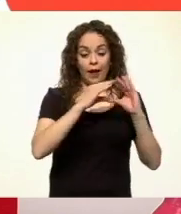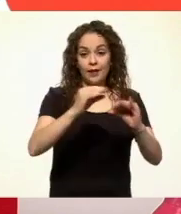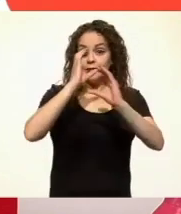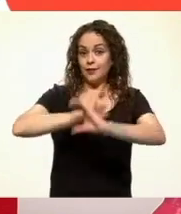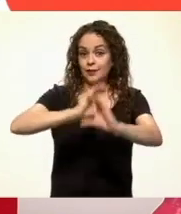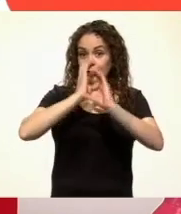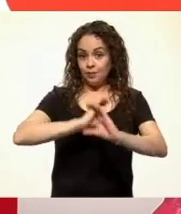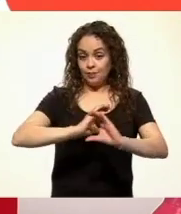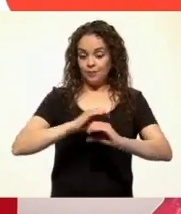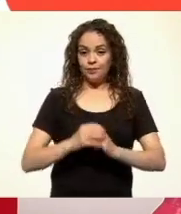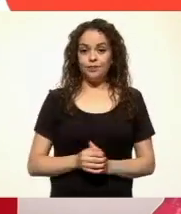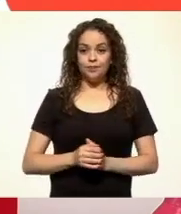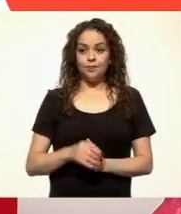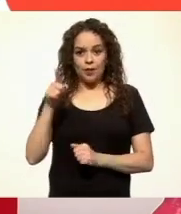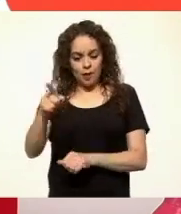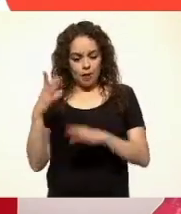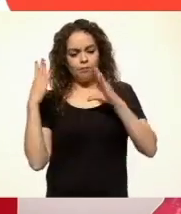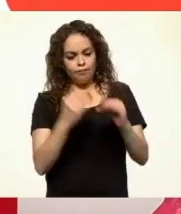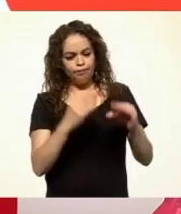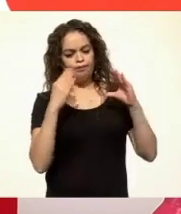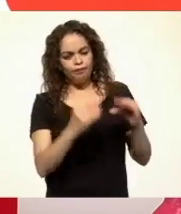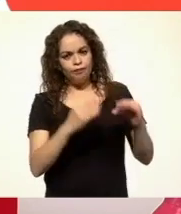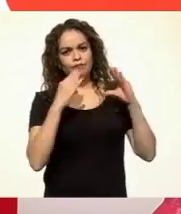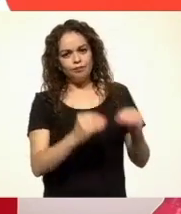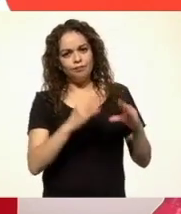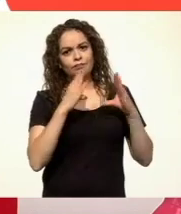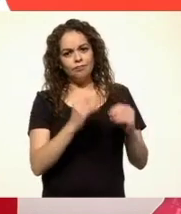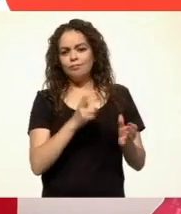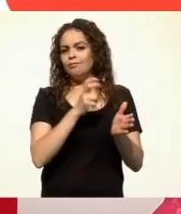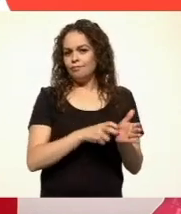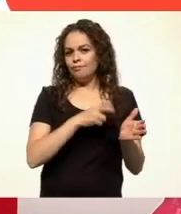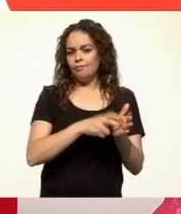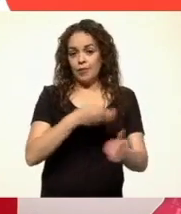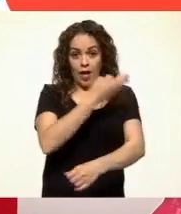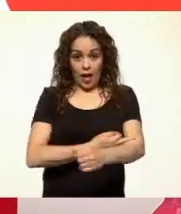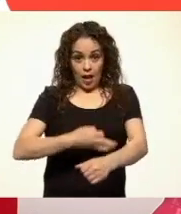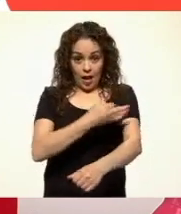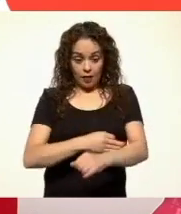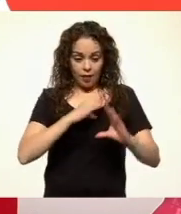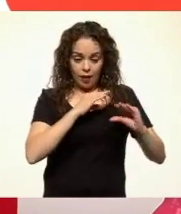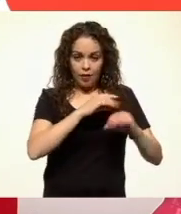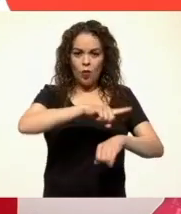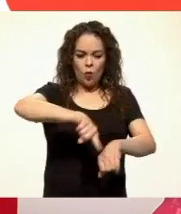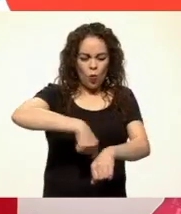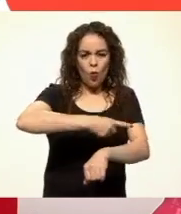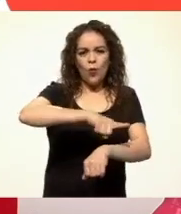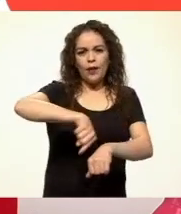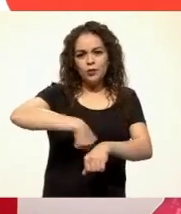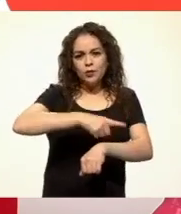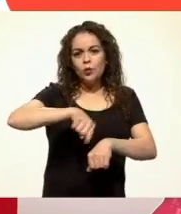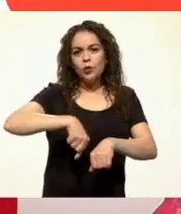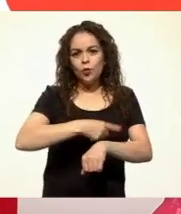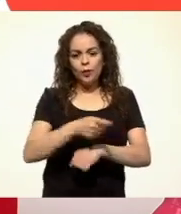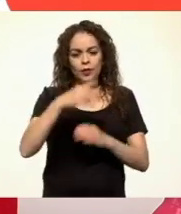El clarín empezó a dar sus clases. Llegaba por la tarde y pasaba horas tratando de que su alumna